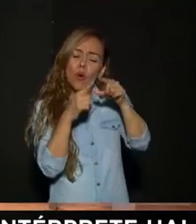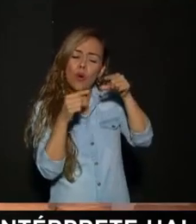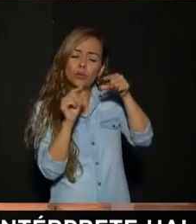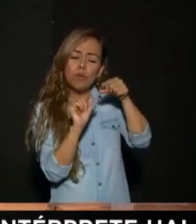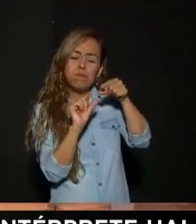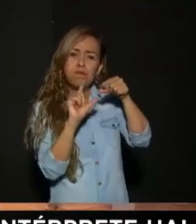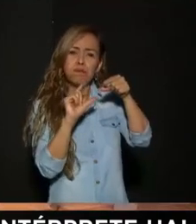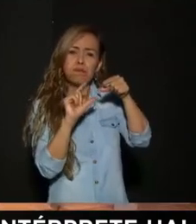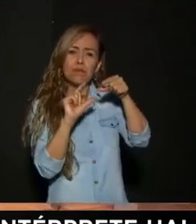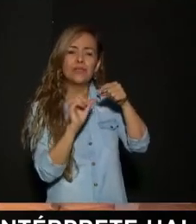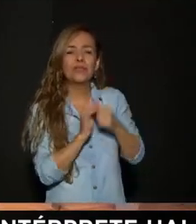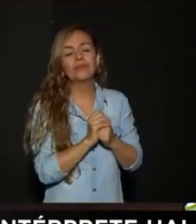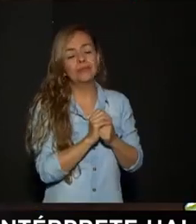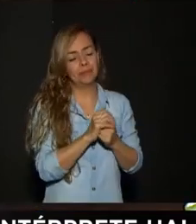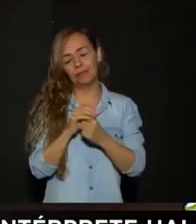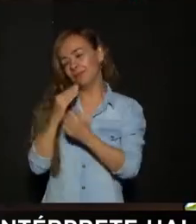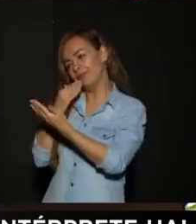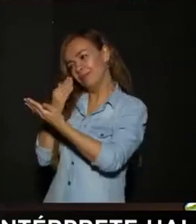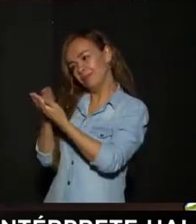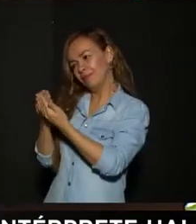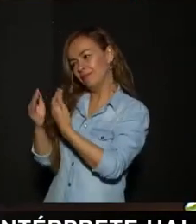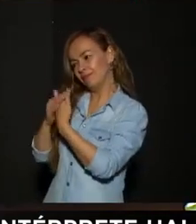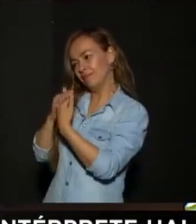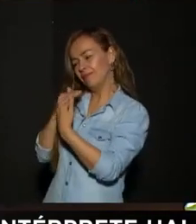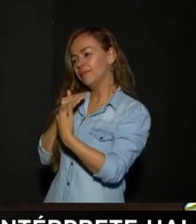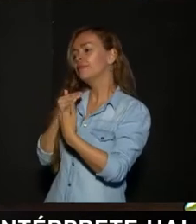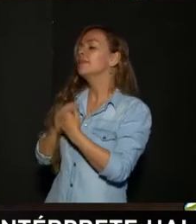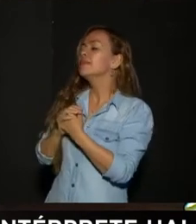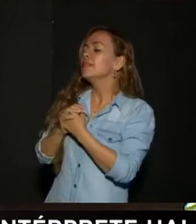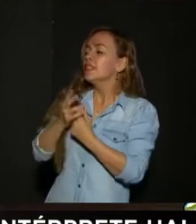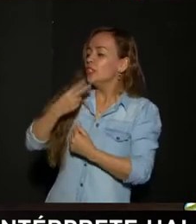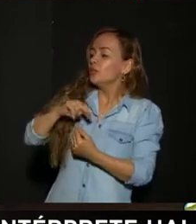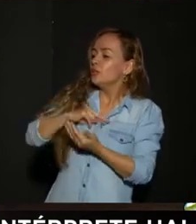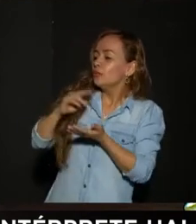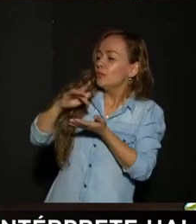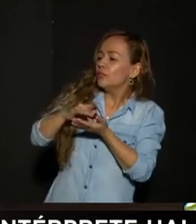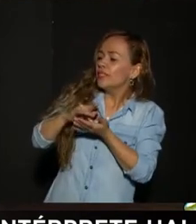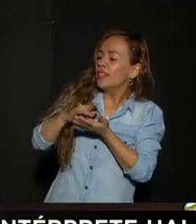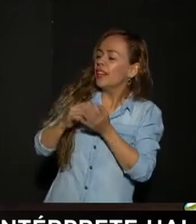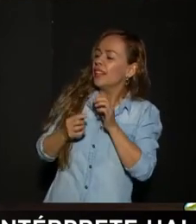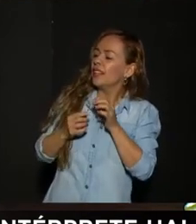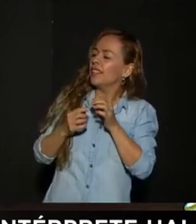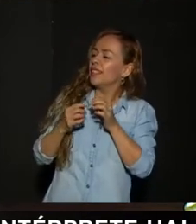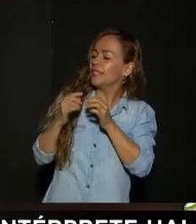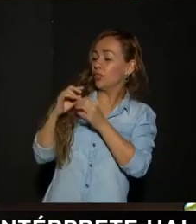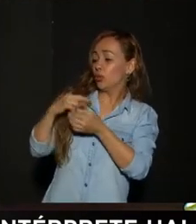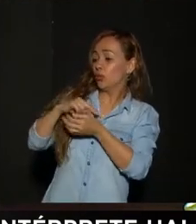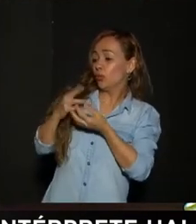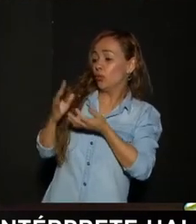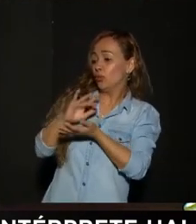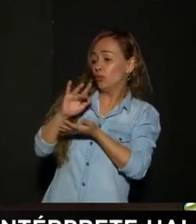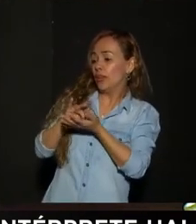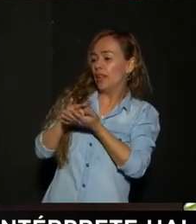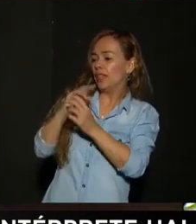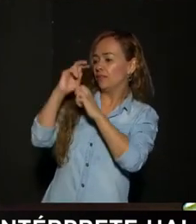Bueno Muchas gracias Por invitarnos Y poder darnos Este espacio A la corporación Parque Arby El día de hoy